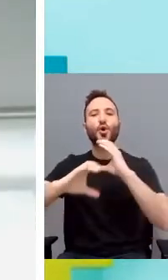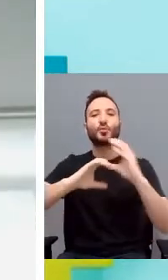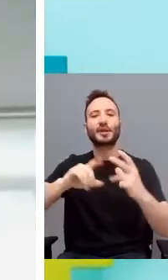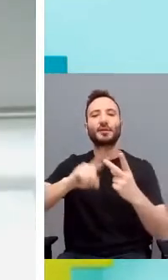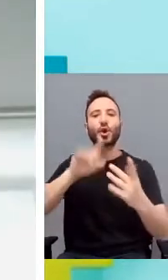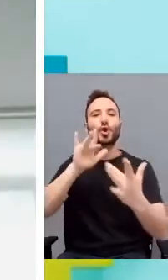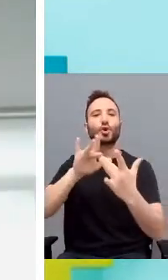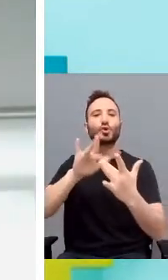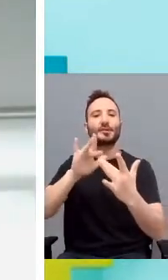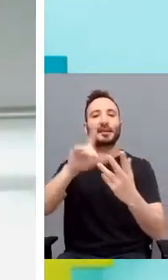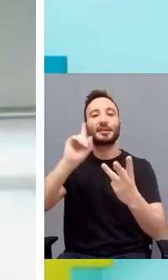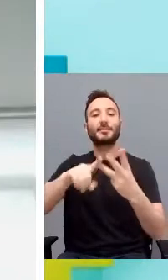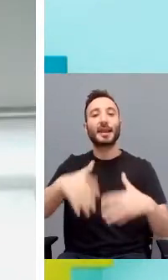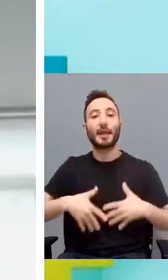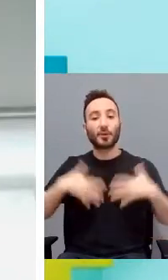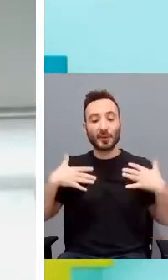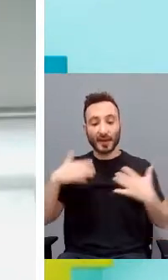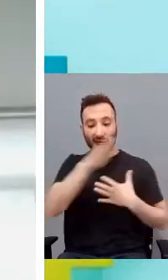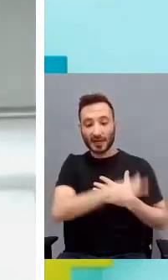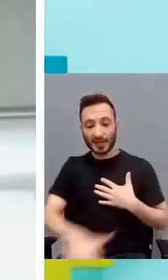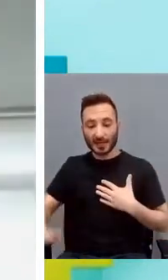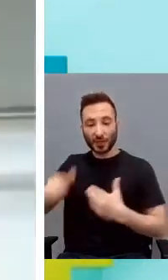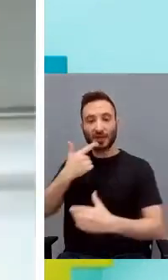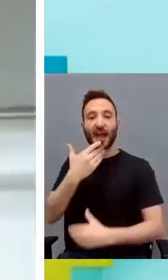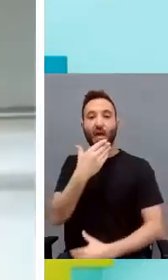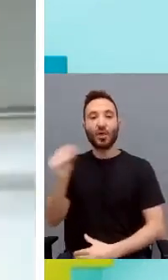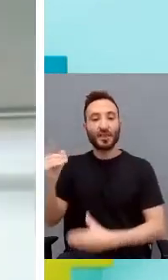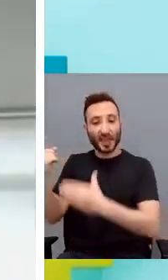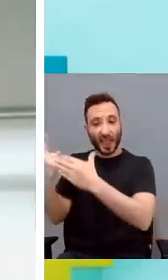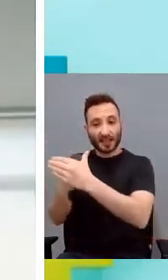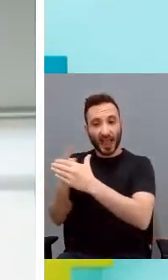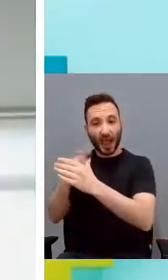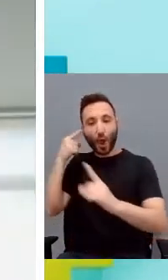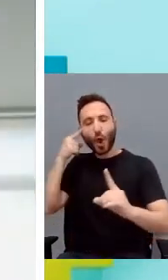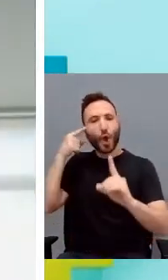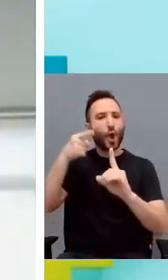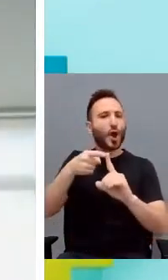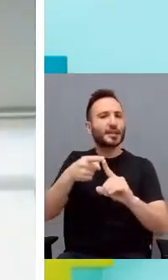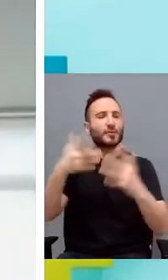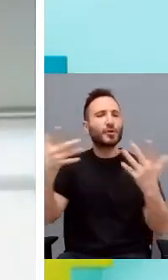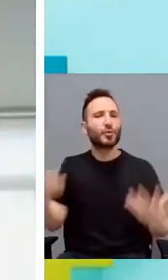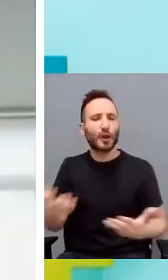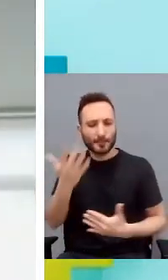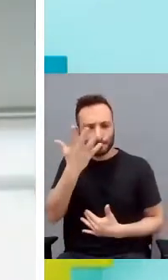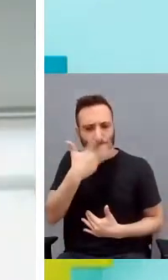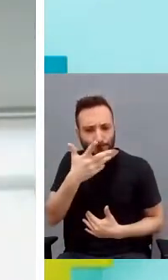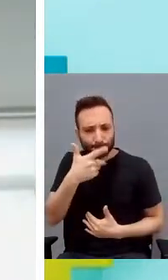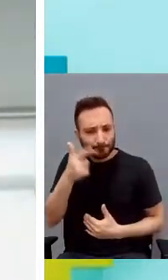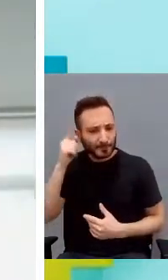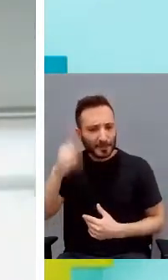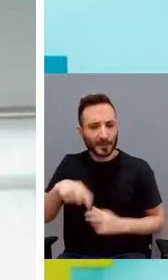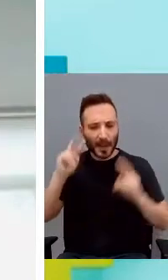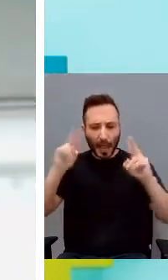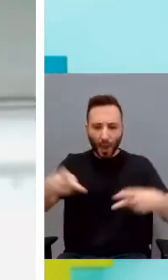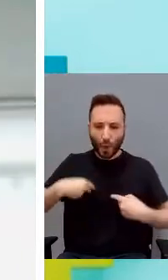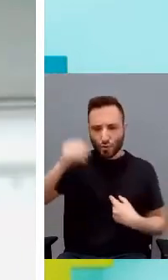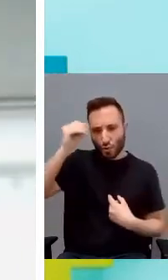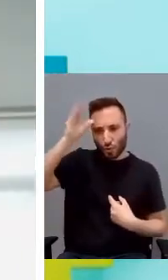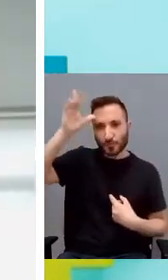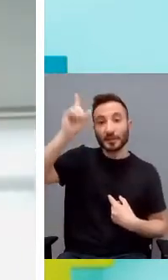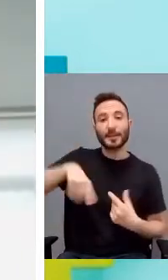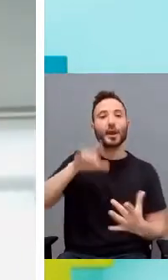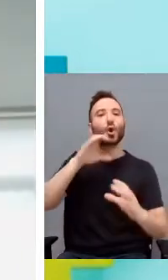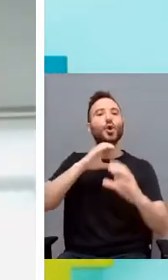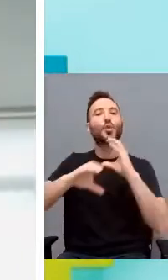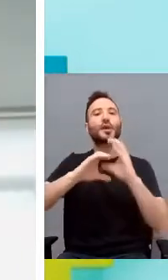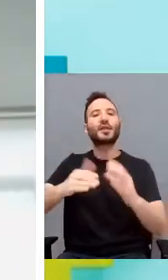emocionales, conductuales de niños y adolescentes con TEA, la intención de conocer y favorecer el autoconocimiento y la comunicación a través de